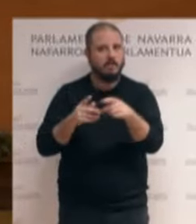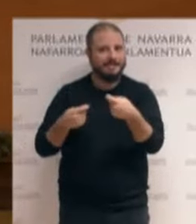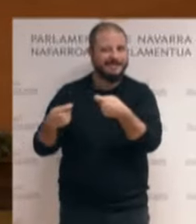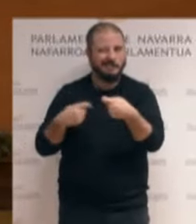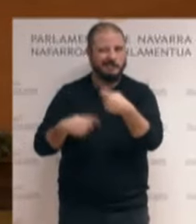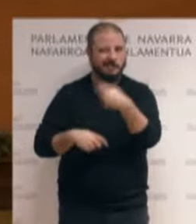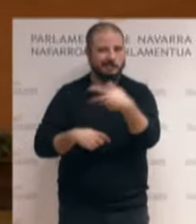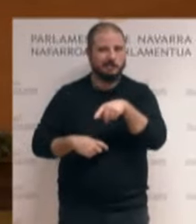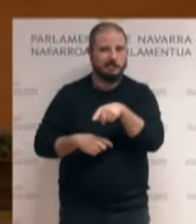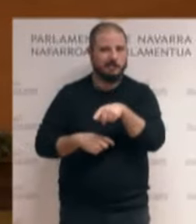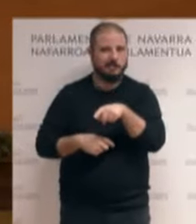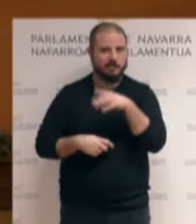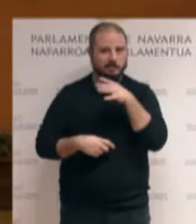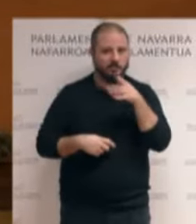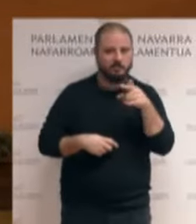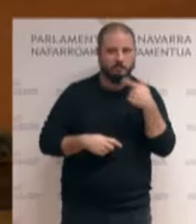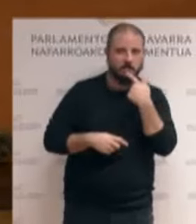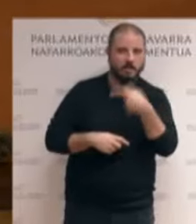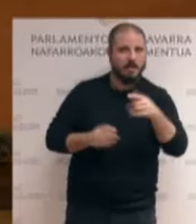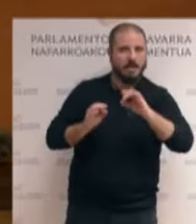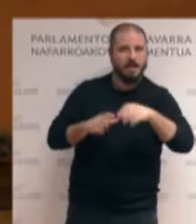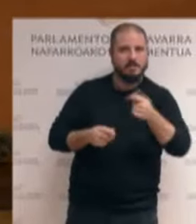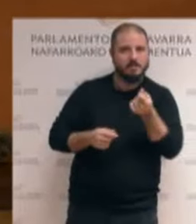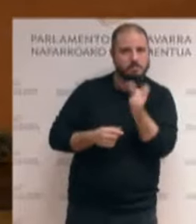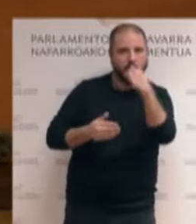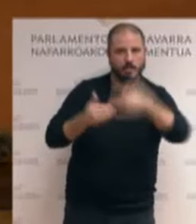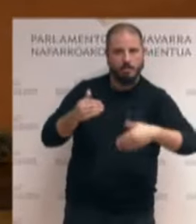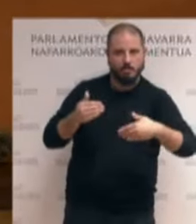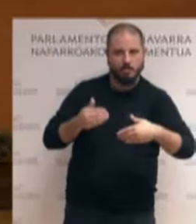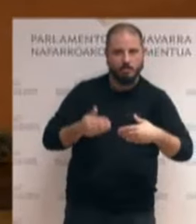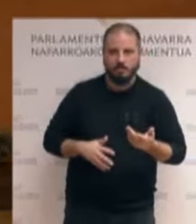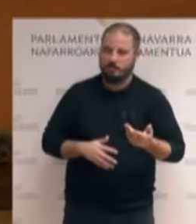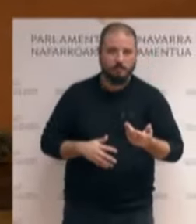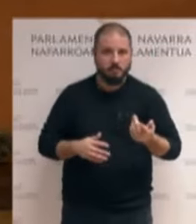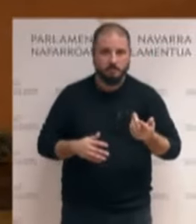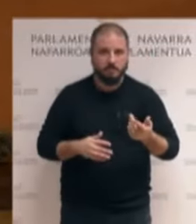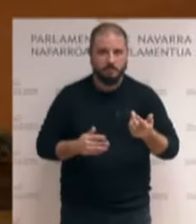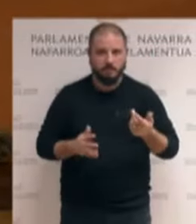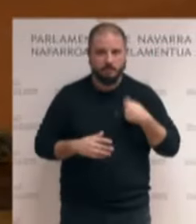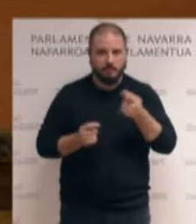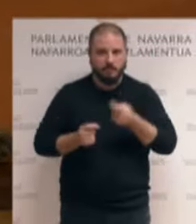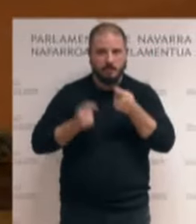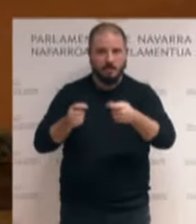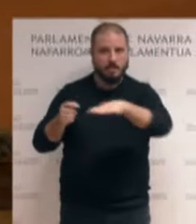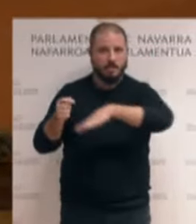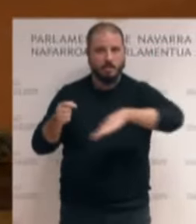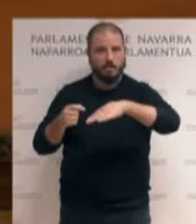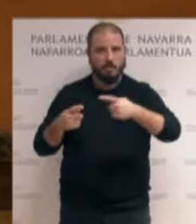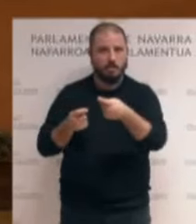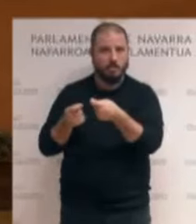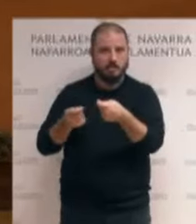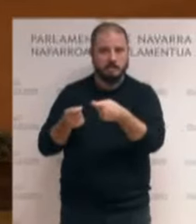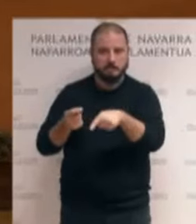como decía antes, a la limitación de precios, como si fuera algo equivalente. Y no es así. La declaración en sí no produce efectos.